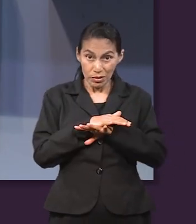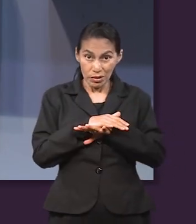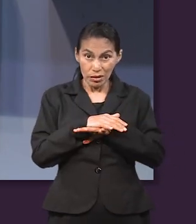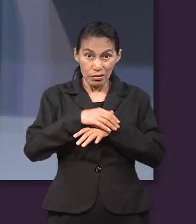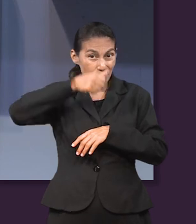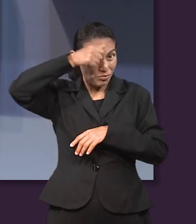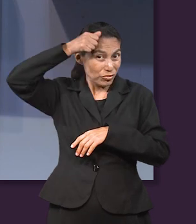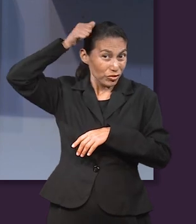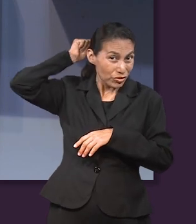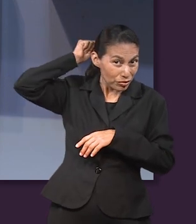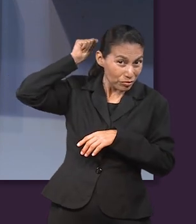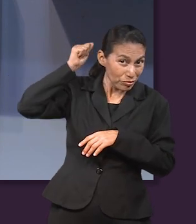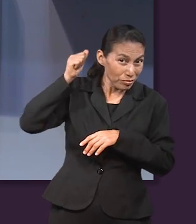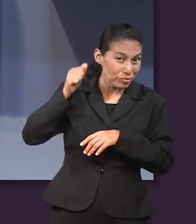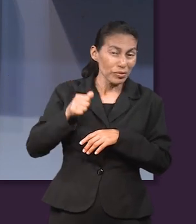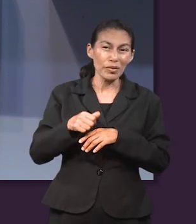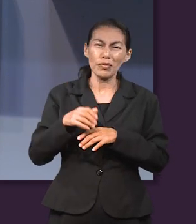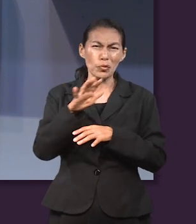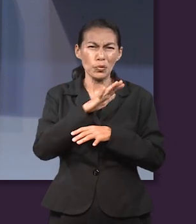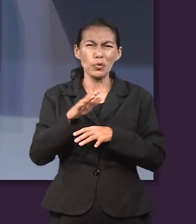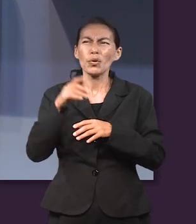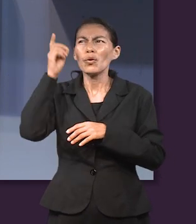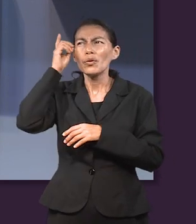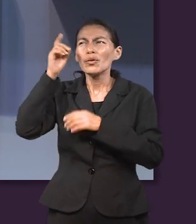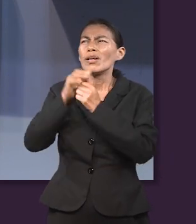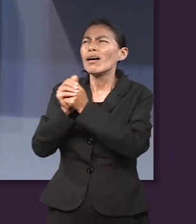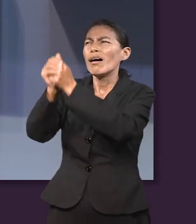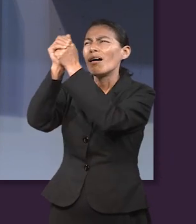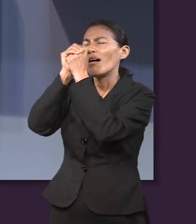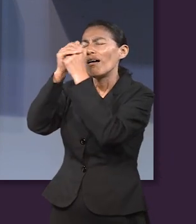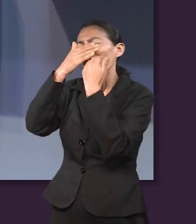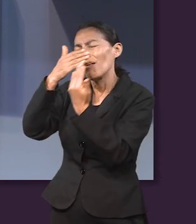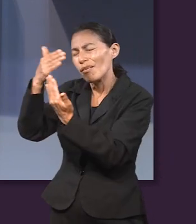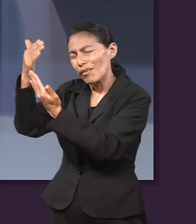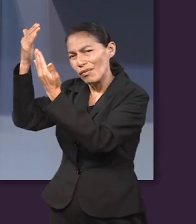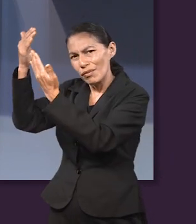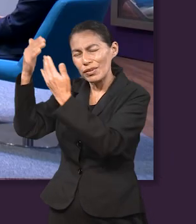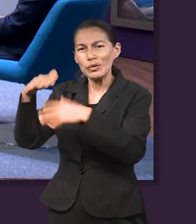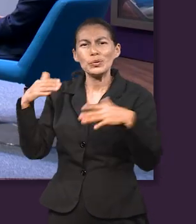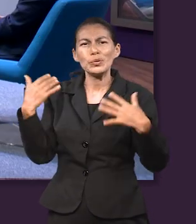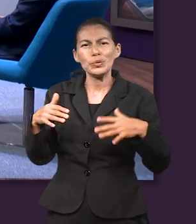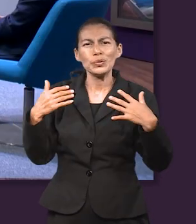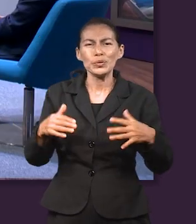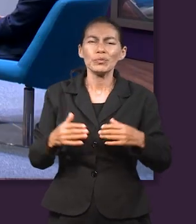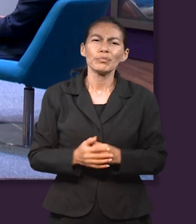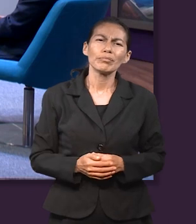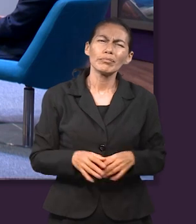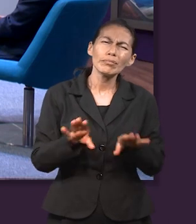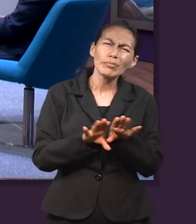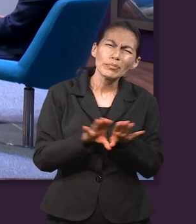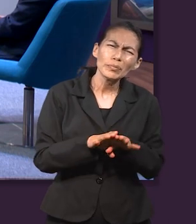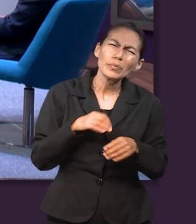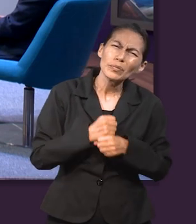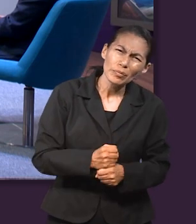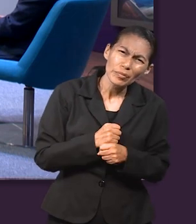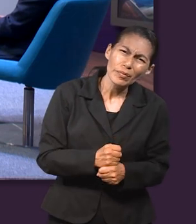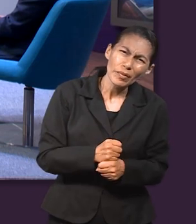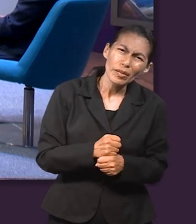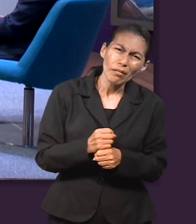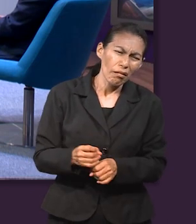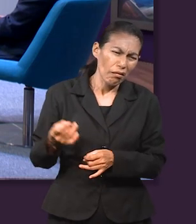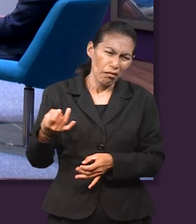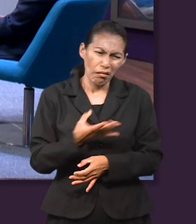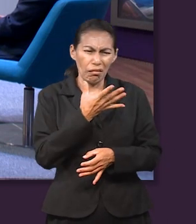Después de cambiarse de ropa, de rasurar su cabeza, él adoró. Y miren que les decía al principio que estas lecciones empiezan a